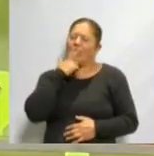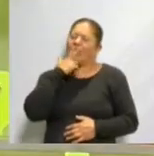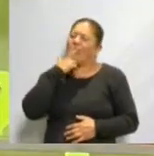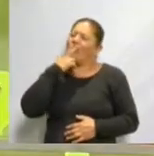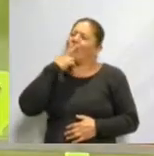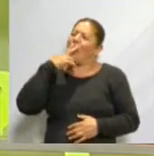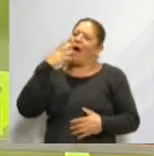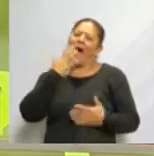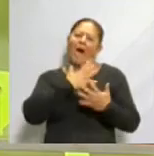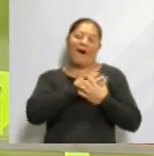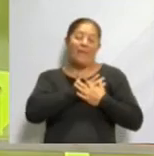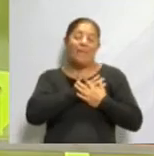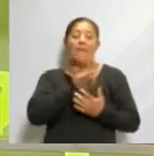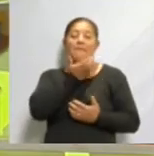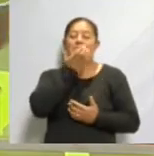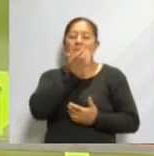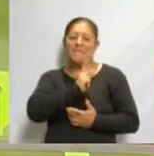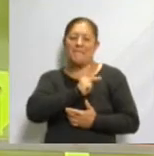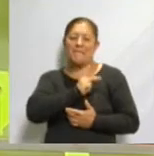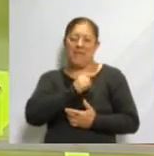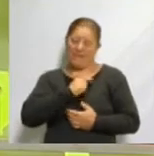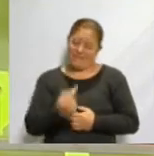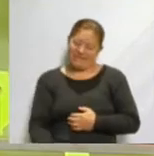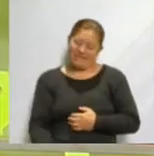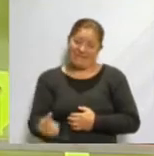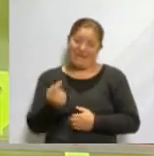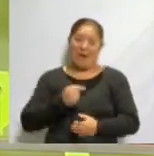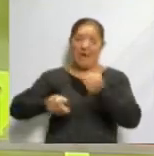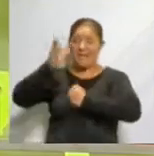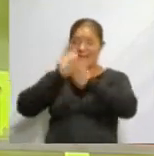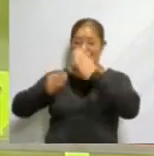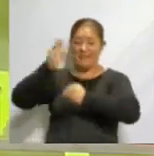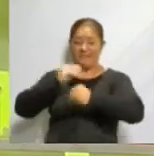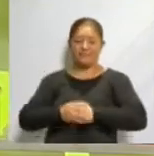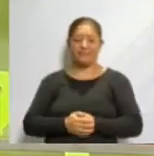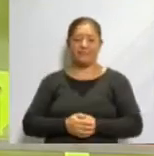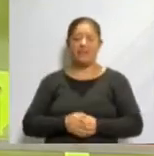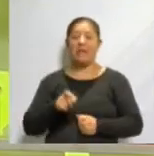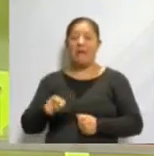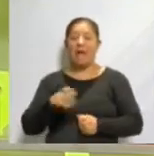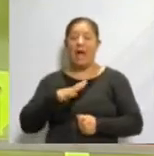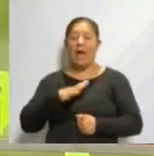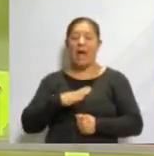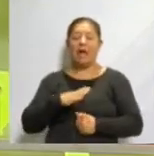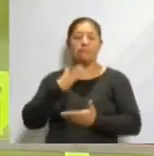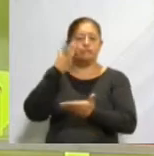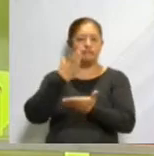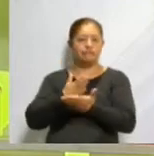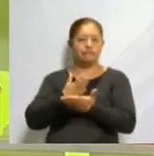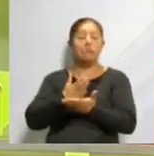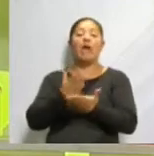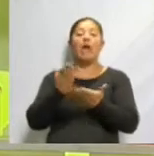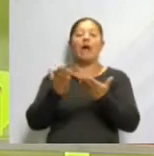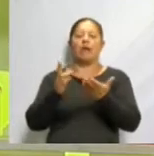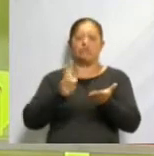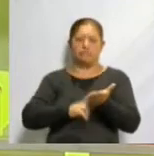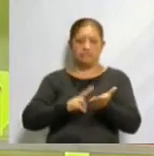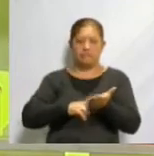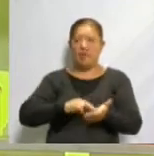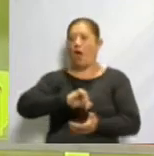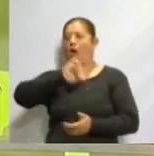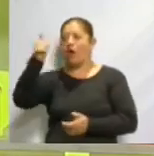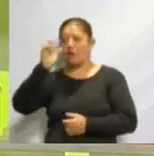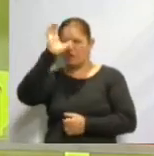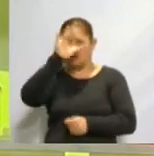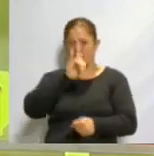por las tradiciones que nos acompañaron en nuestra infancia, pero eso no impide valorar y estudiar las que en otras culturas se